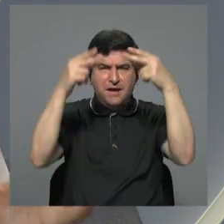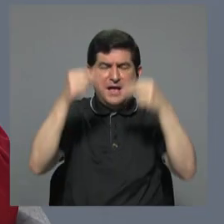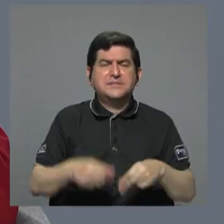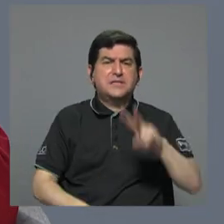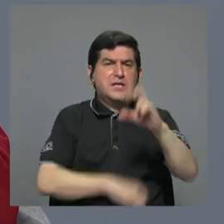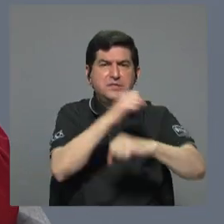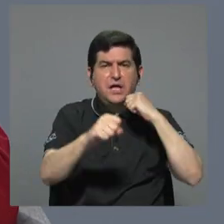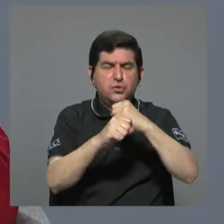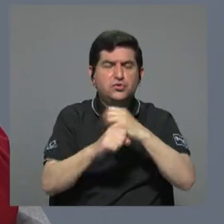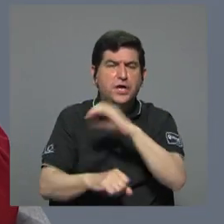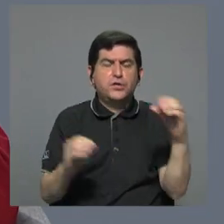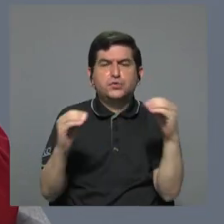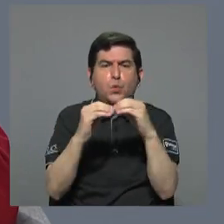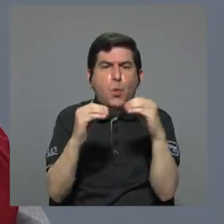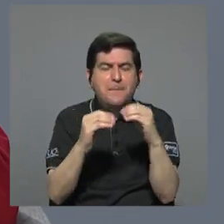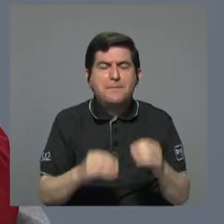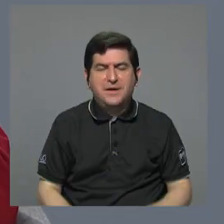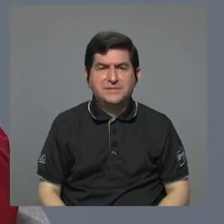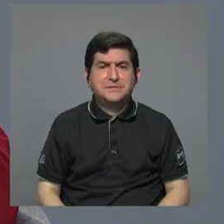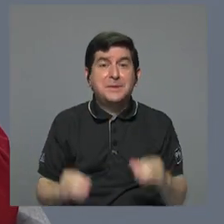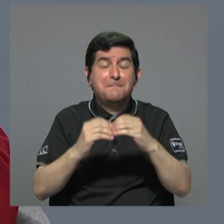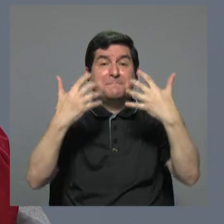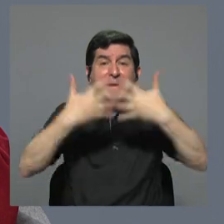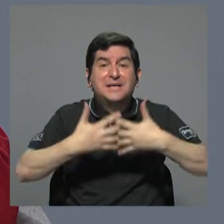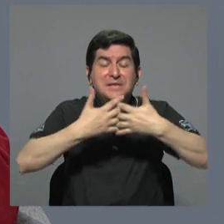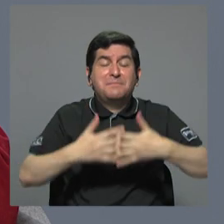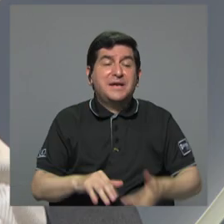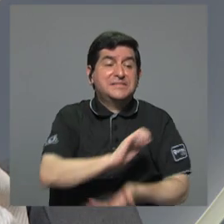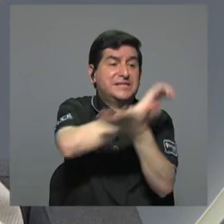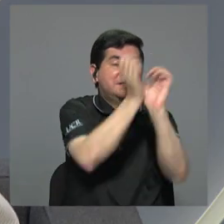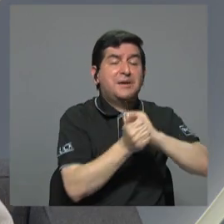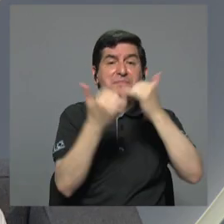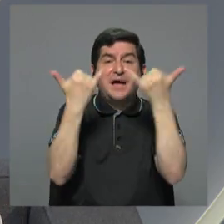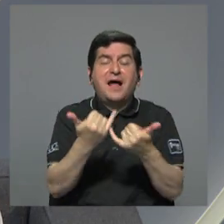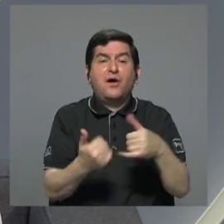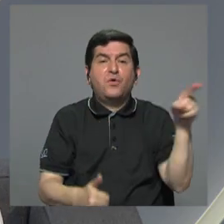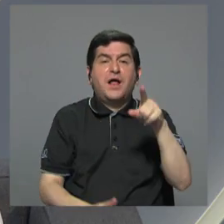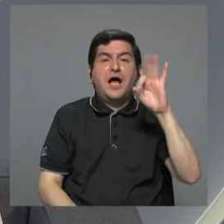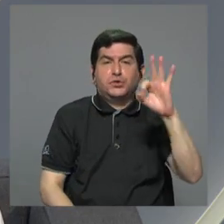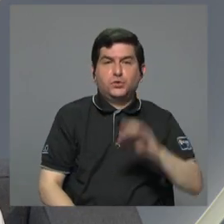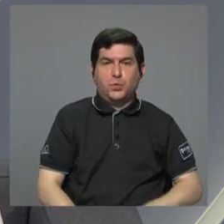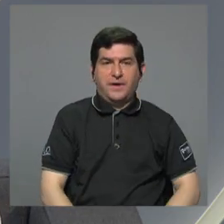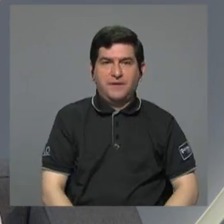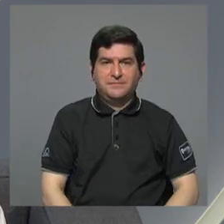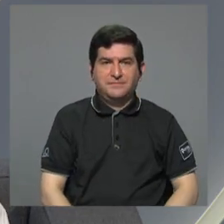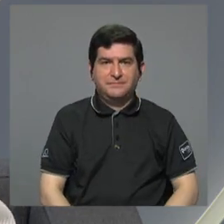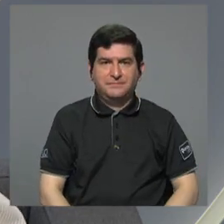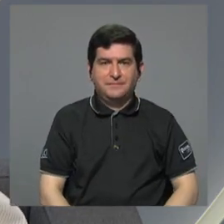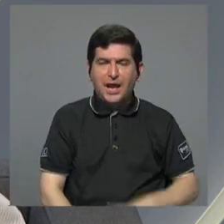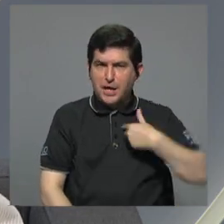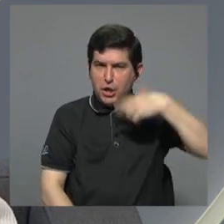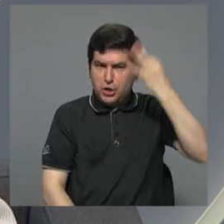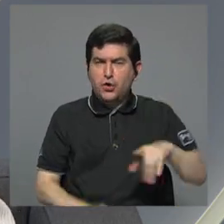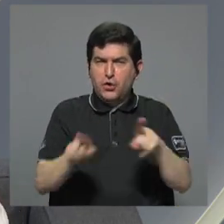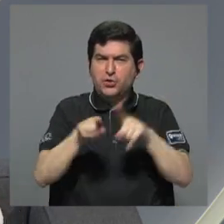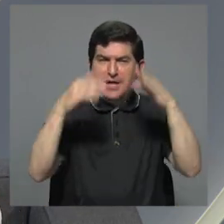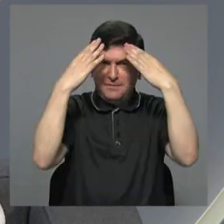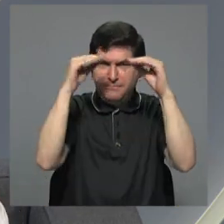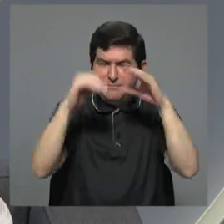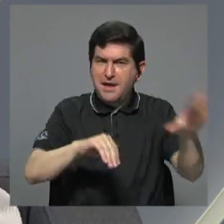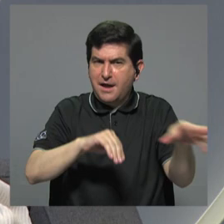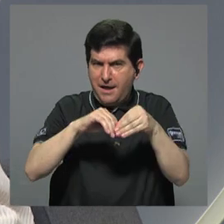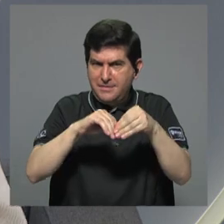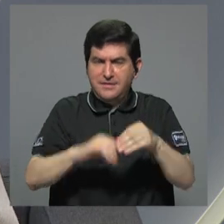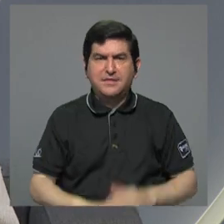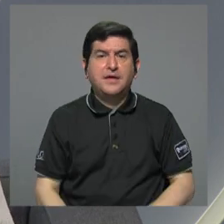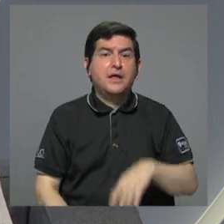O sea, cada vez son más las empresas que se están trasladando a la Zona Franca. Y por cierto, me parece que aquí hay otra información que tiene